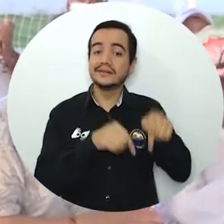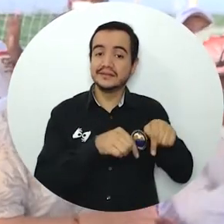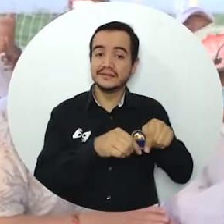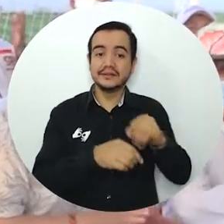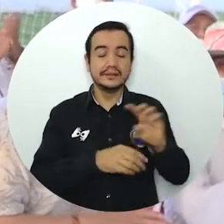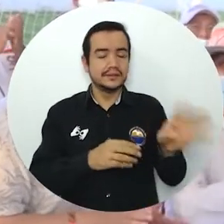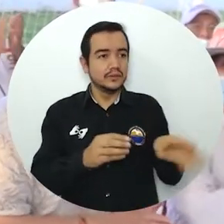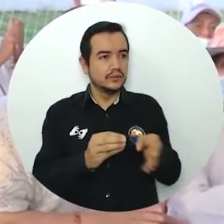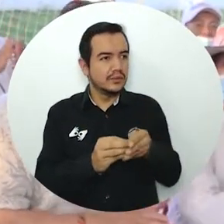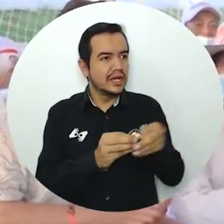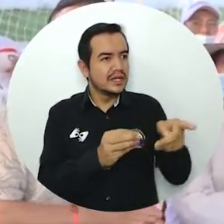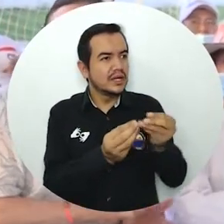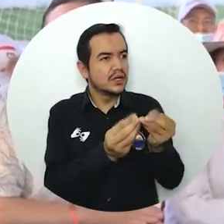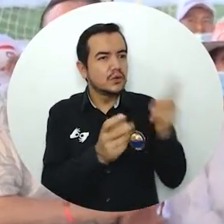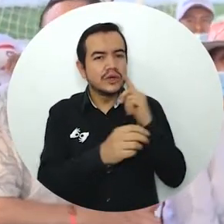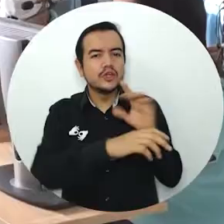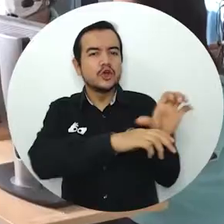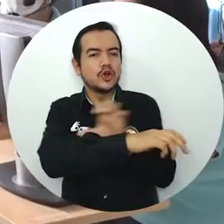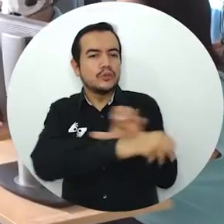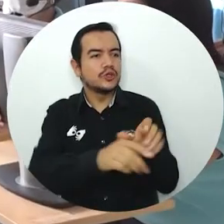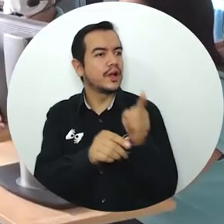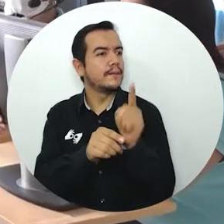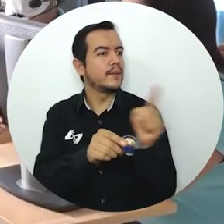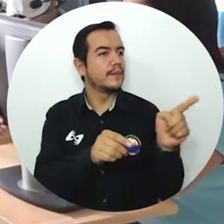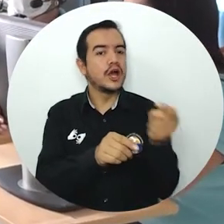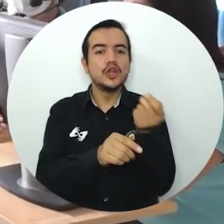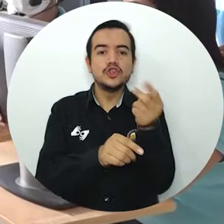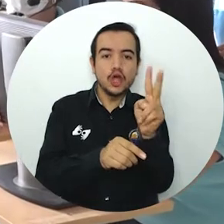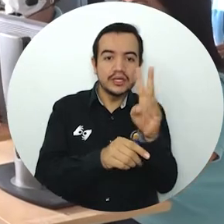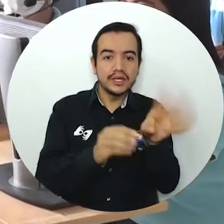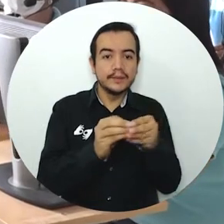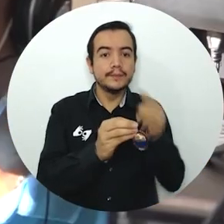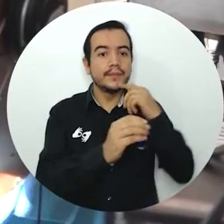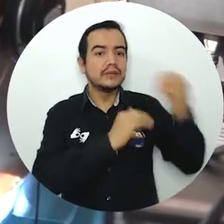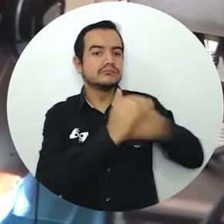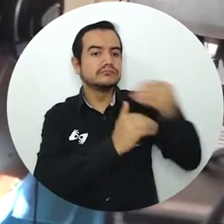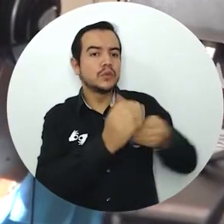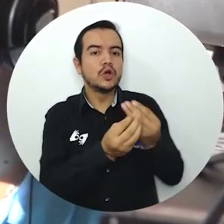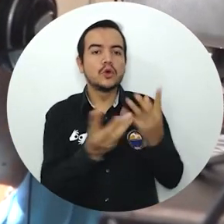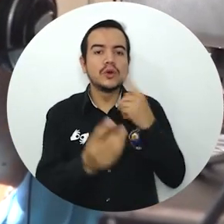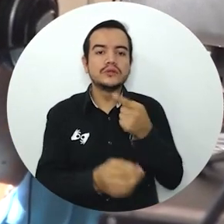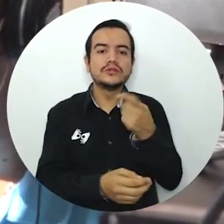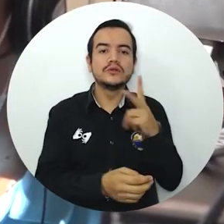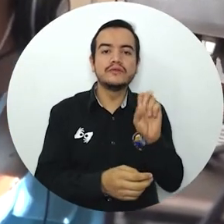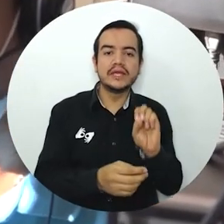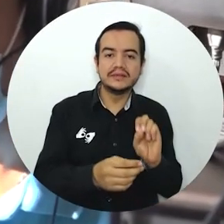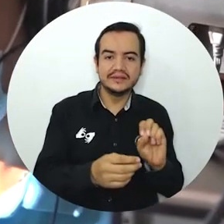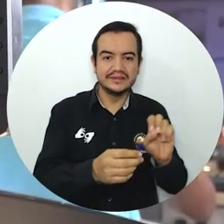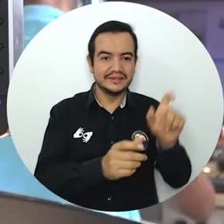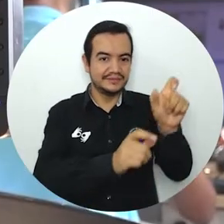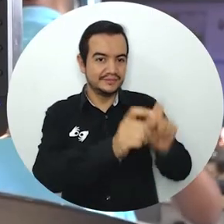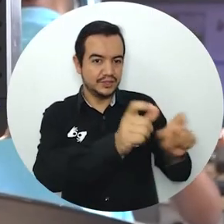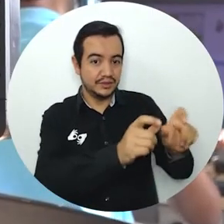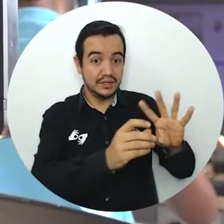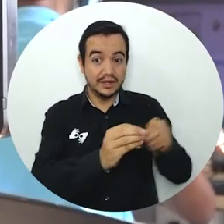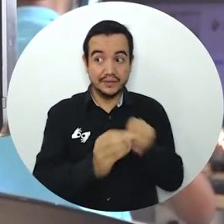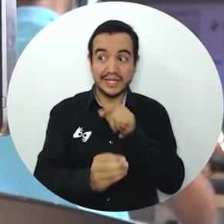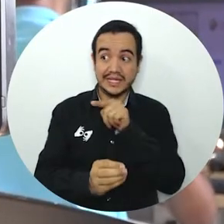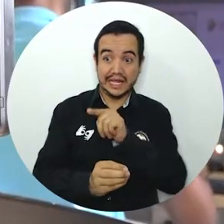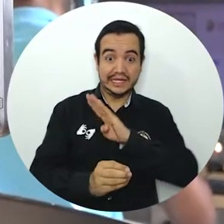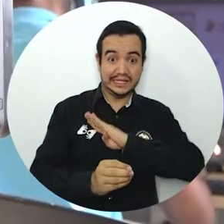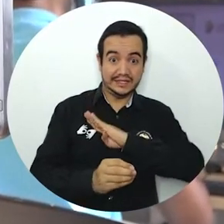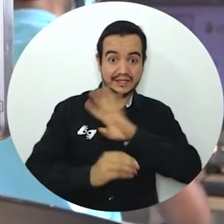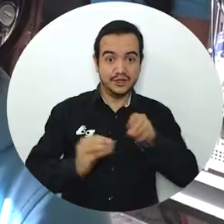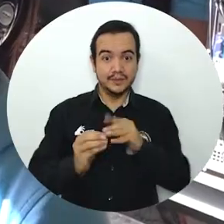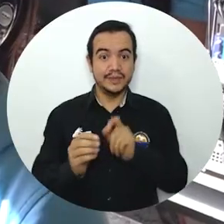equipos. Ya ahí tenemos 220 estudiantes. Esperamos que sean muchos más. Como dijo la alcaldesa en el convenio del Sena, hoy